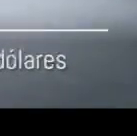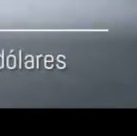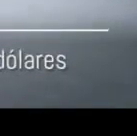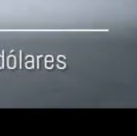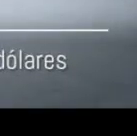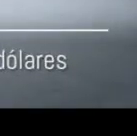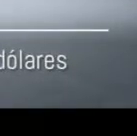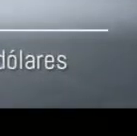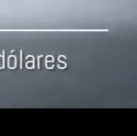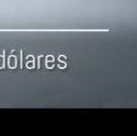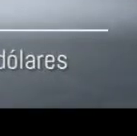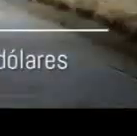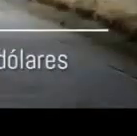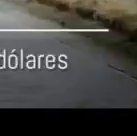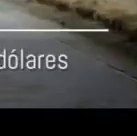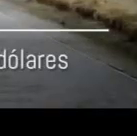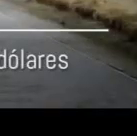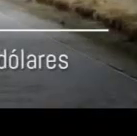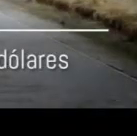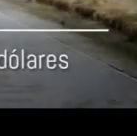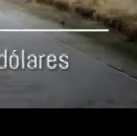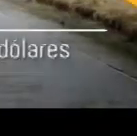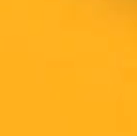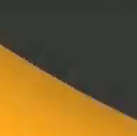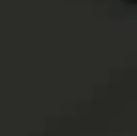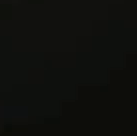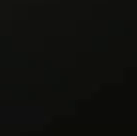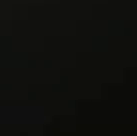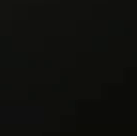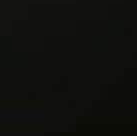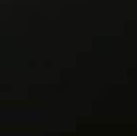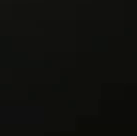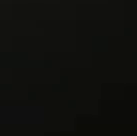Deporte No por Por negocio A lo mejor